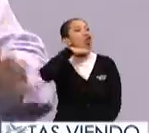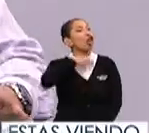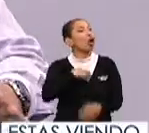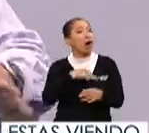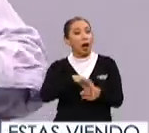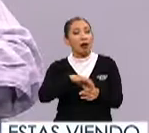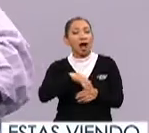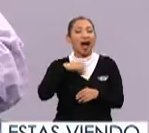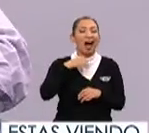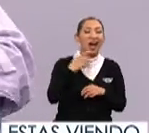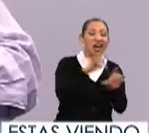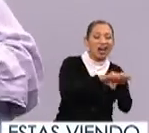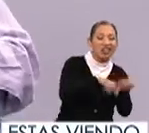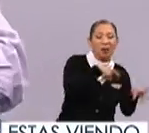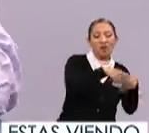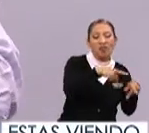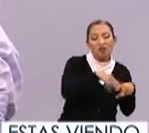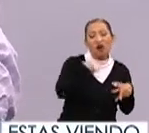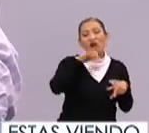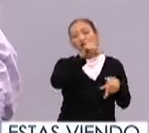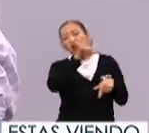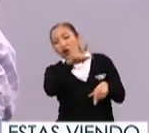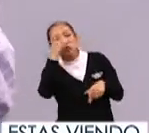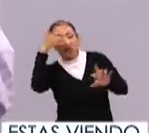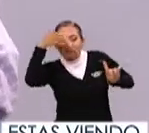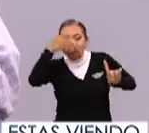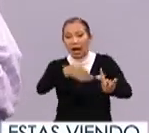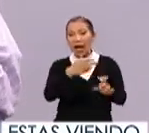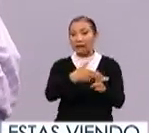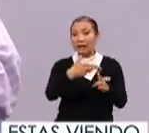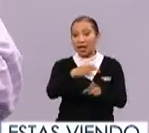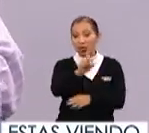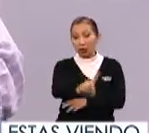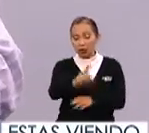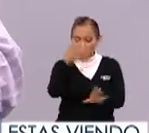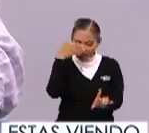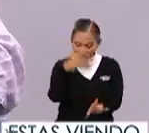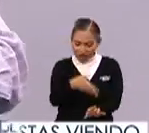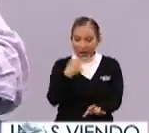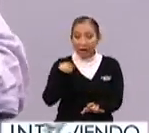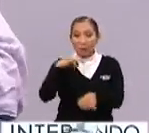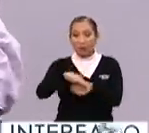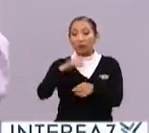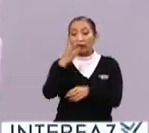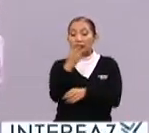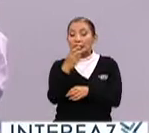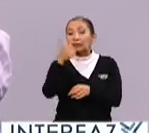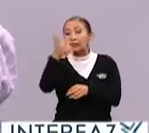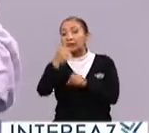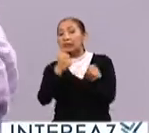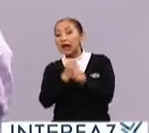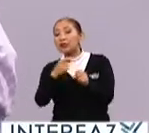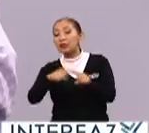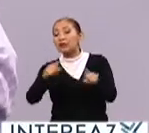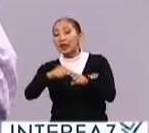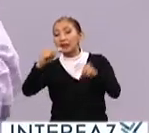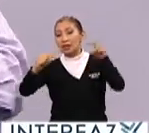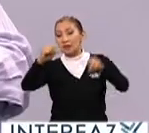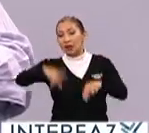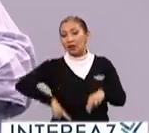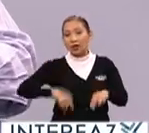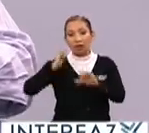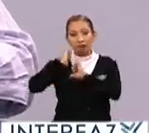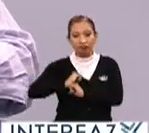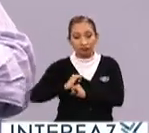la selección juega hasta el lunes, todo está tranquilo para que nos enfoquemos de aquí al domingo a decidir qué va a pasar los próximos tres o seis años en diferentes niveles de